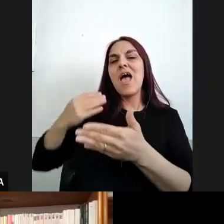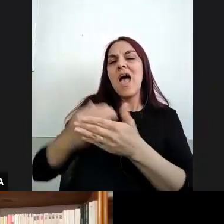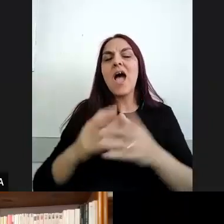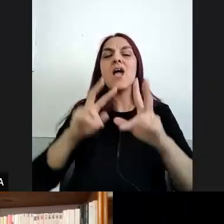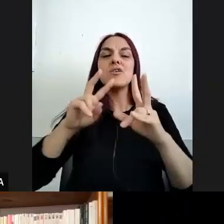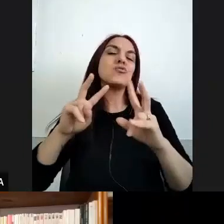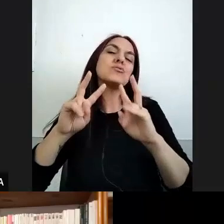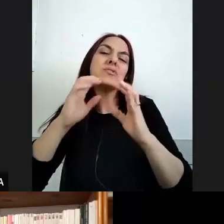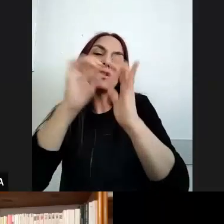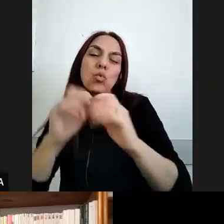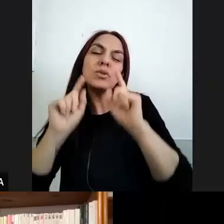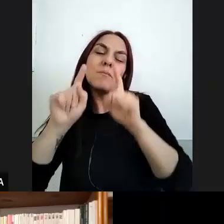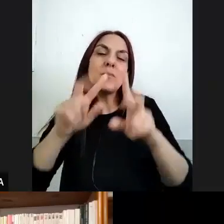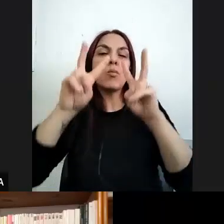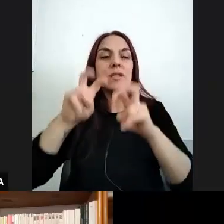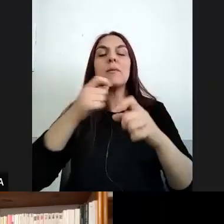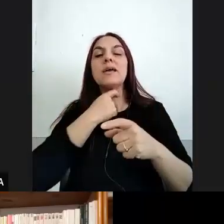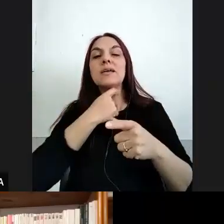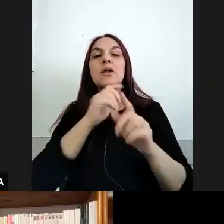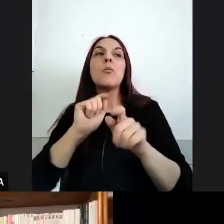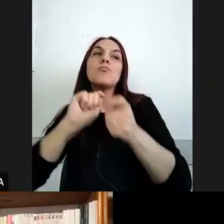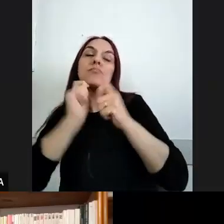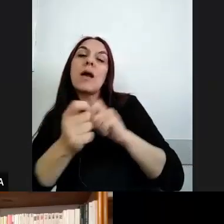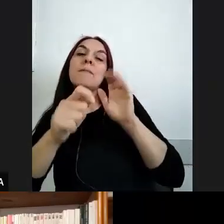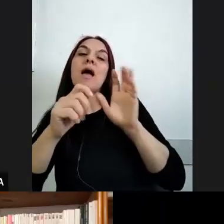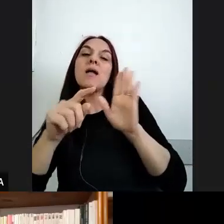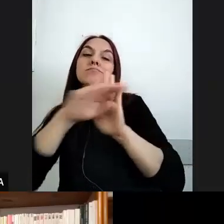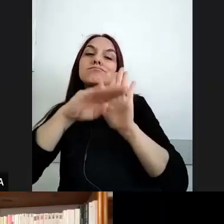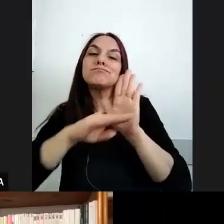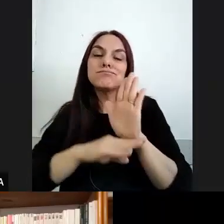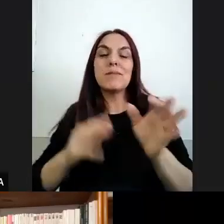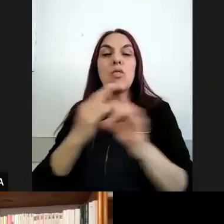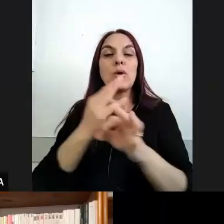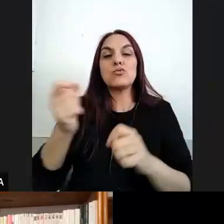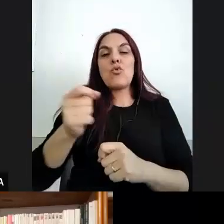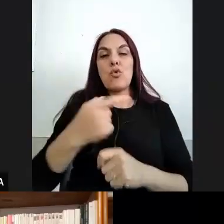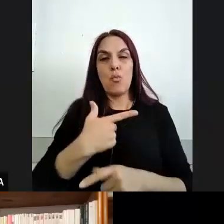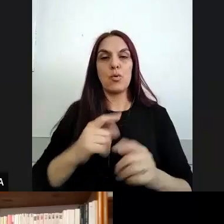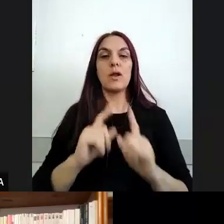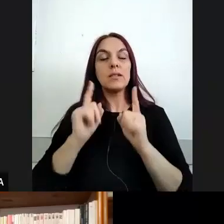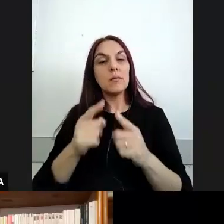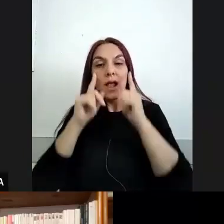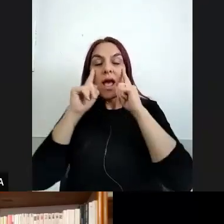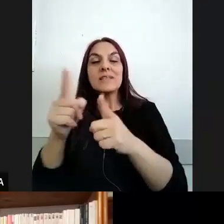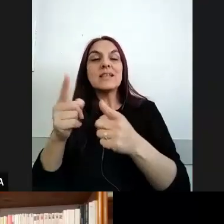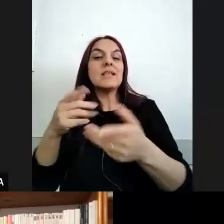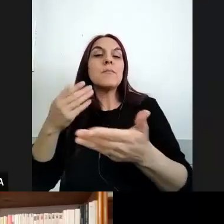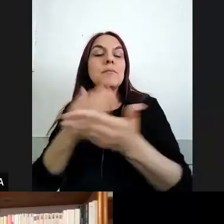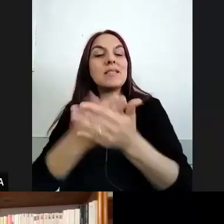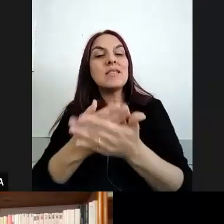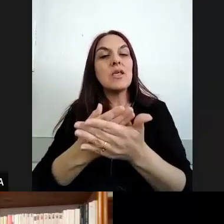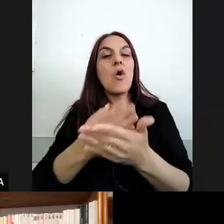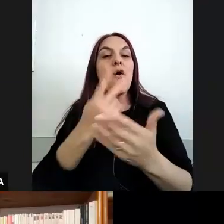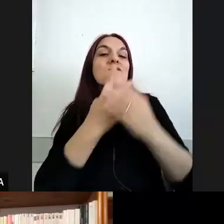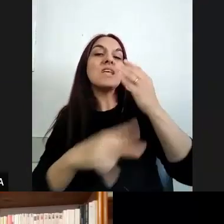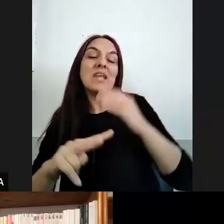sentidos y buscan redefinir los marcos generales de la educación común también atender a las demandas de educación intercultural bilingüe en el